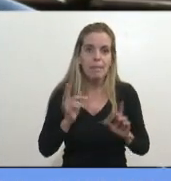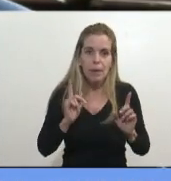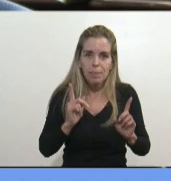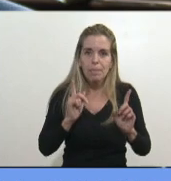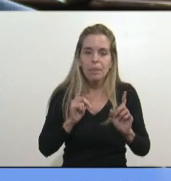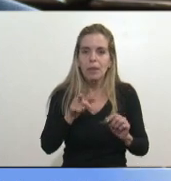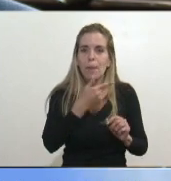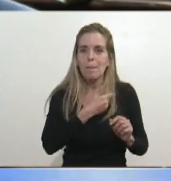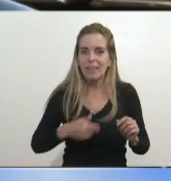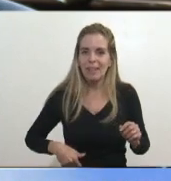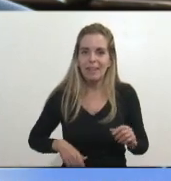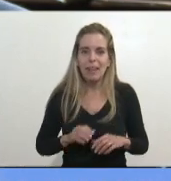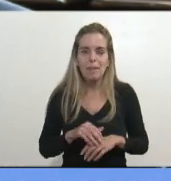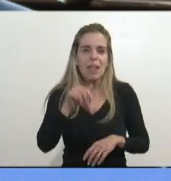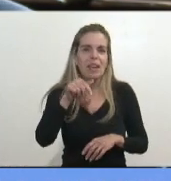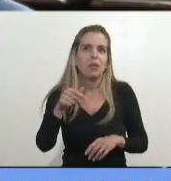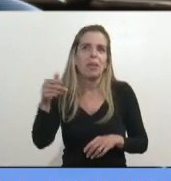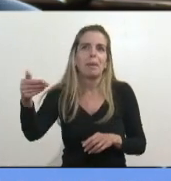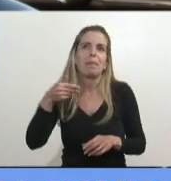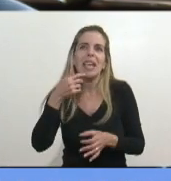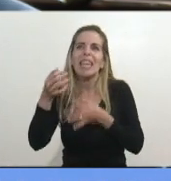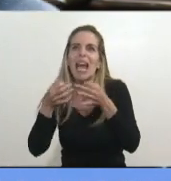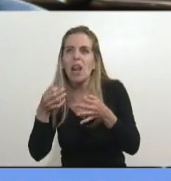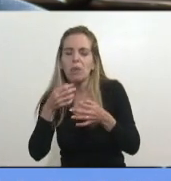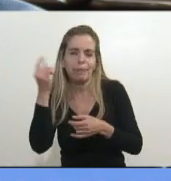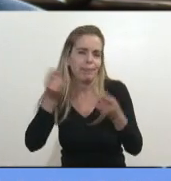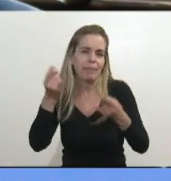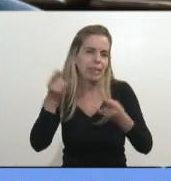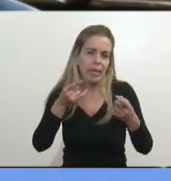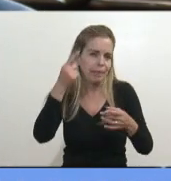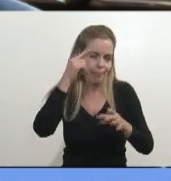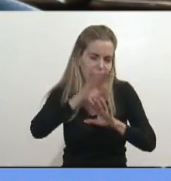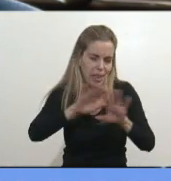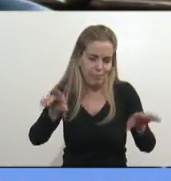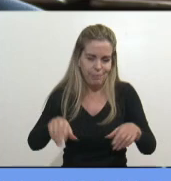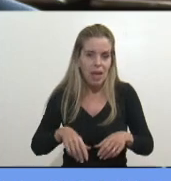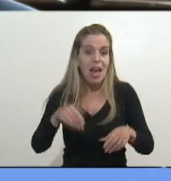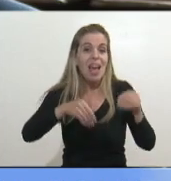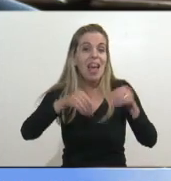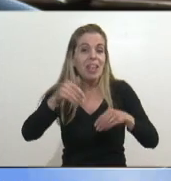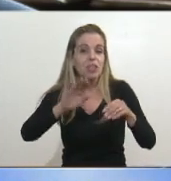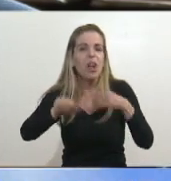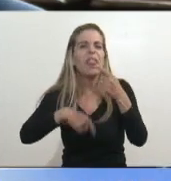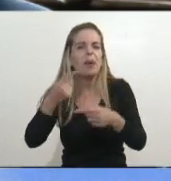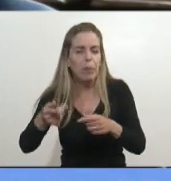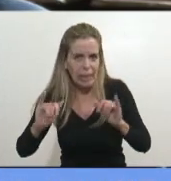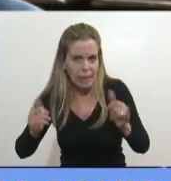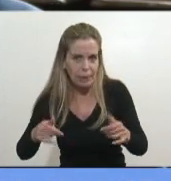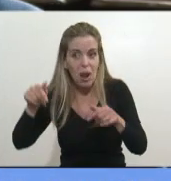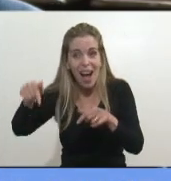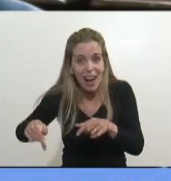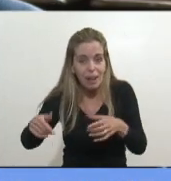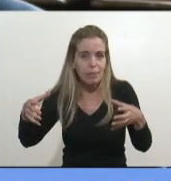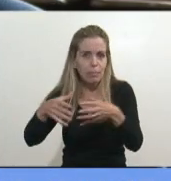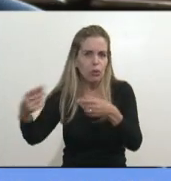insistir, Presidenta, no, esto es diálogo, eso es todo verso, no le crean eso, no va haber diálogo hasta después de las elecciones, es todo mentira eso, vienen acá con el verso,